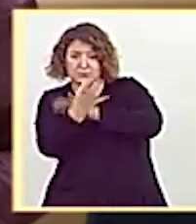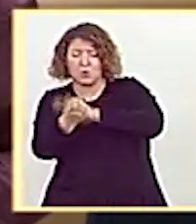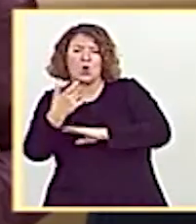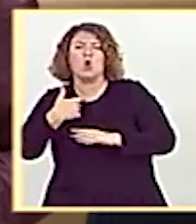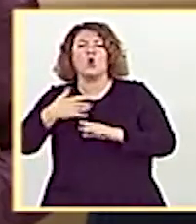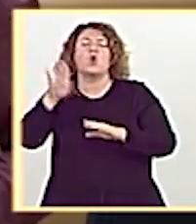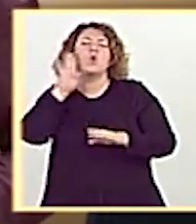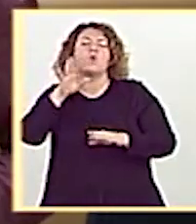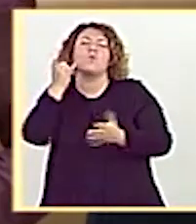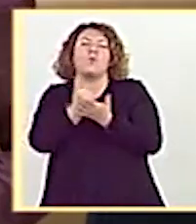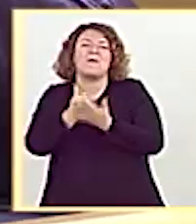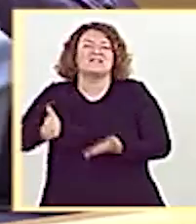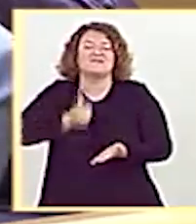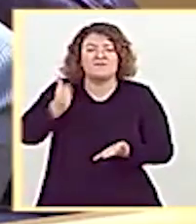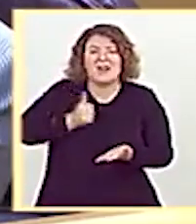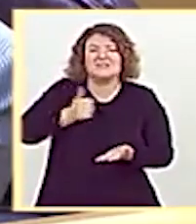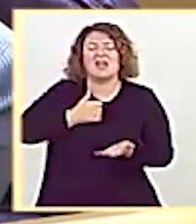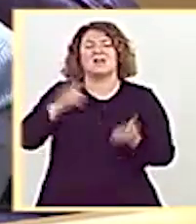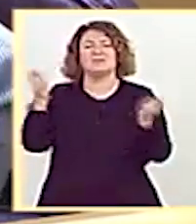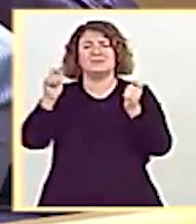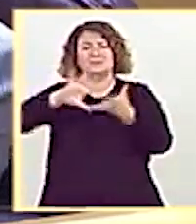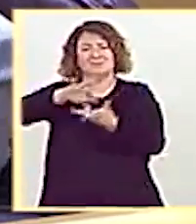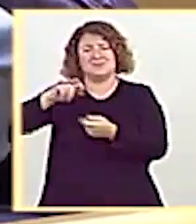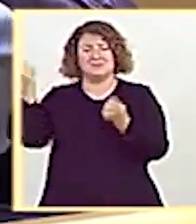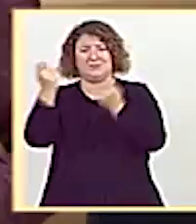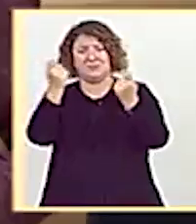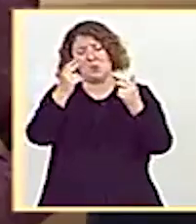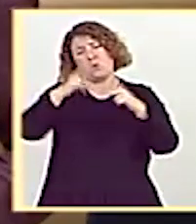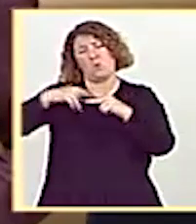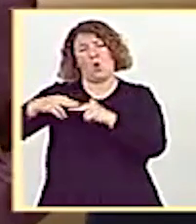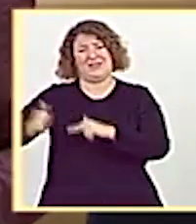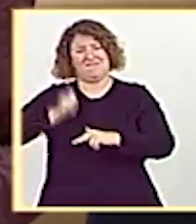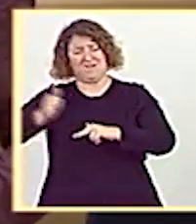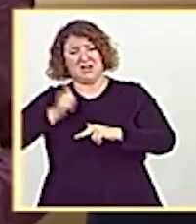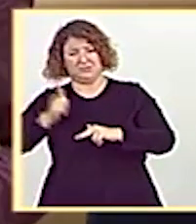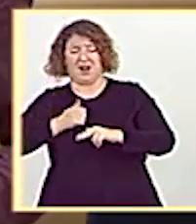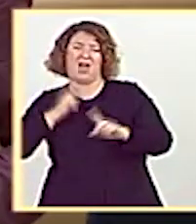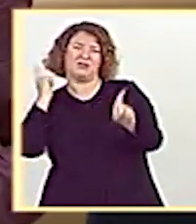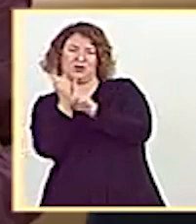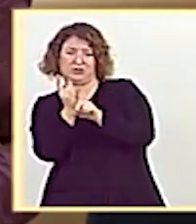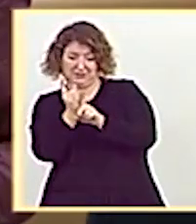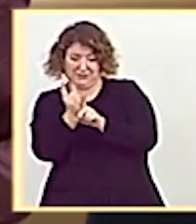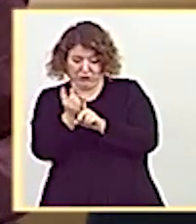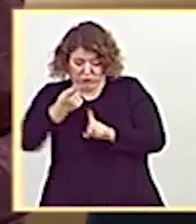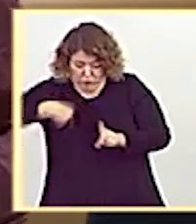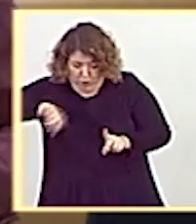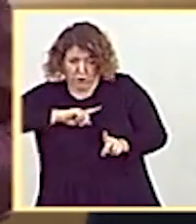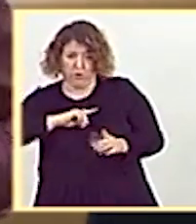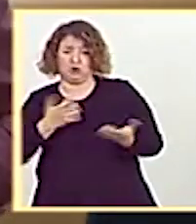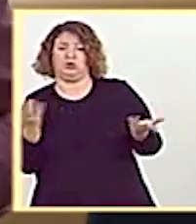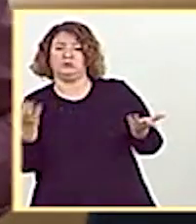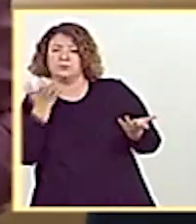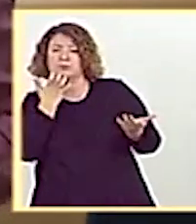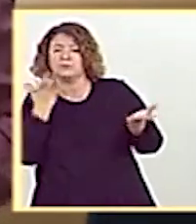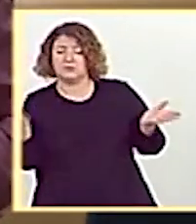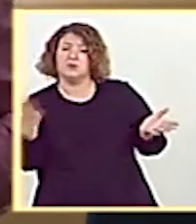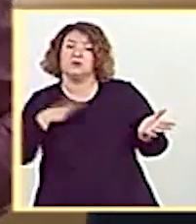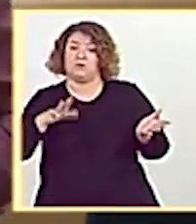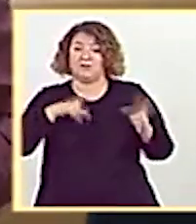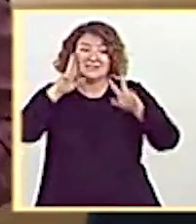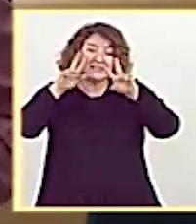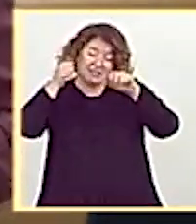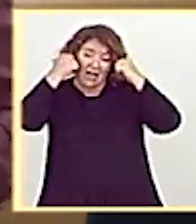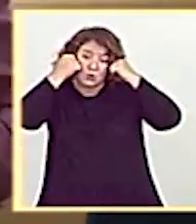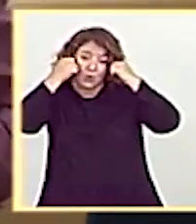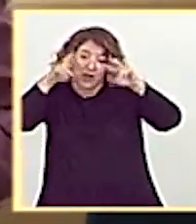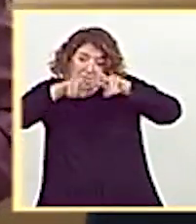falsas y montajes mediáticos para atacar a su adversario político. Entre ellos, nosotros, señoría. Así que, por lo menos, le pido que cuando se estudie